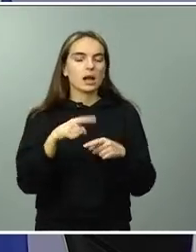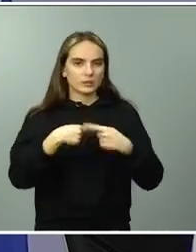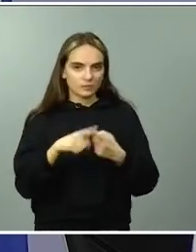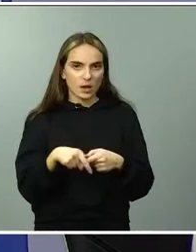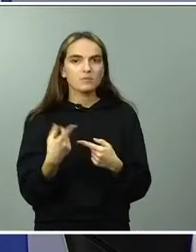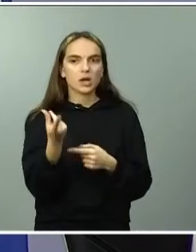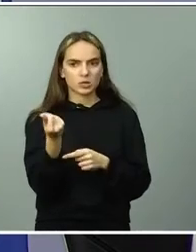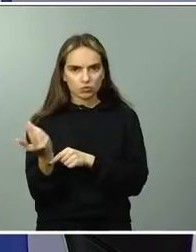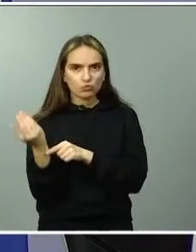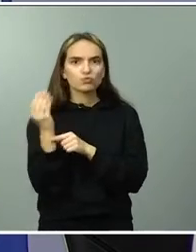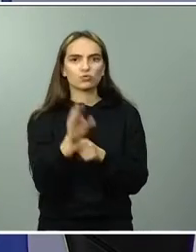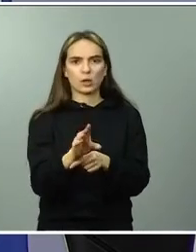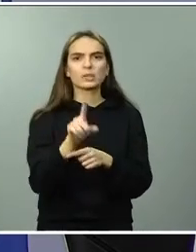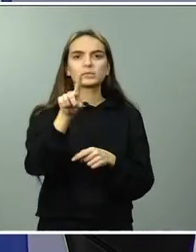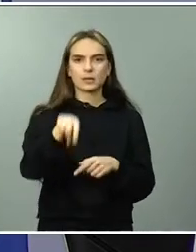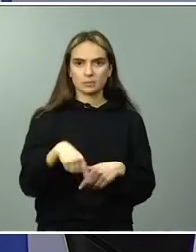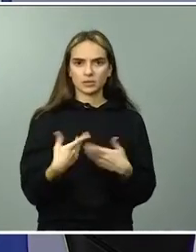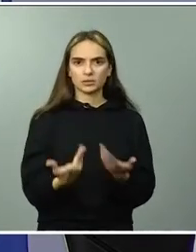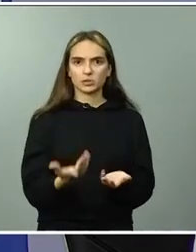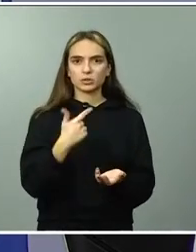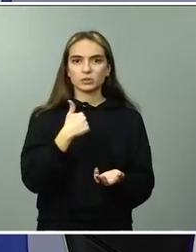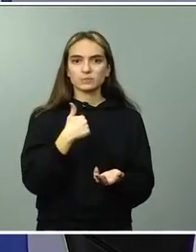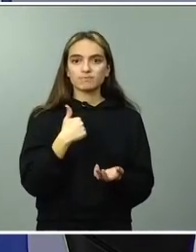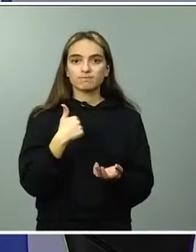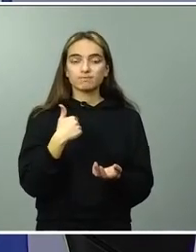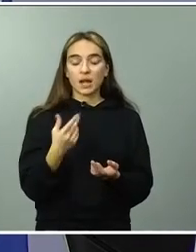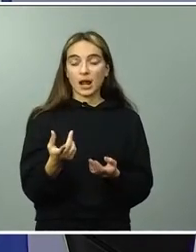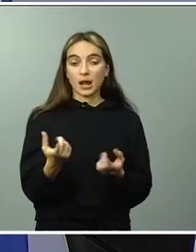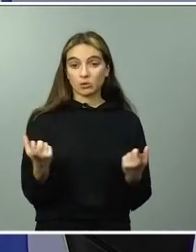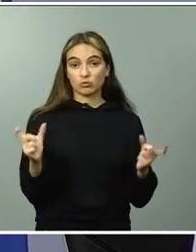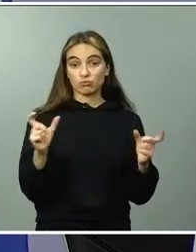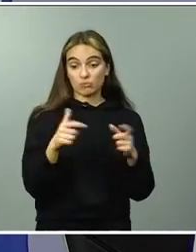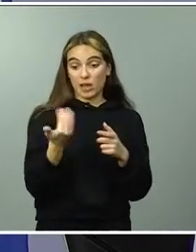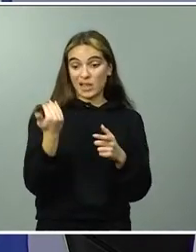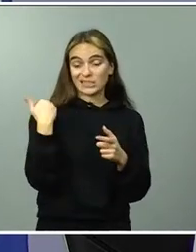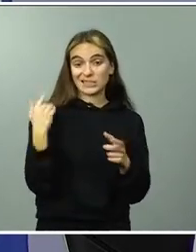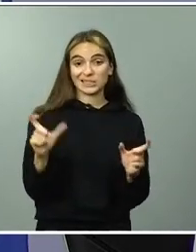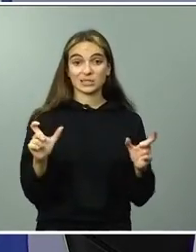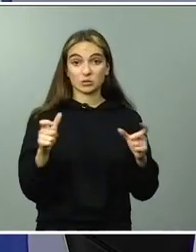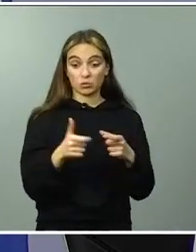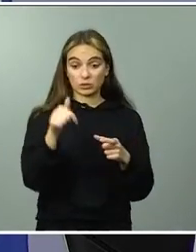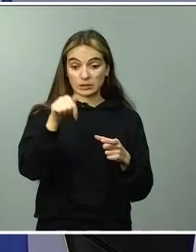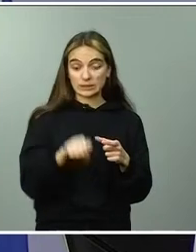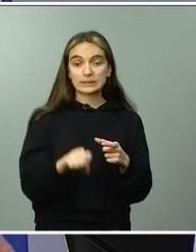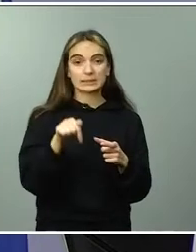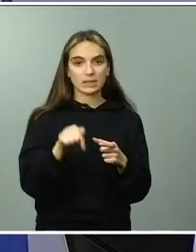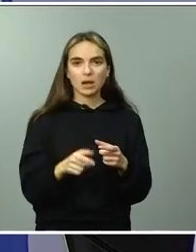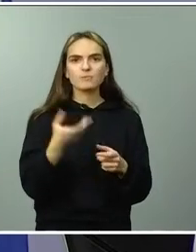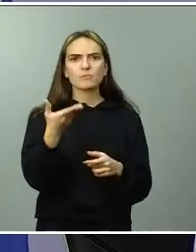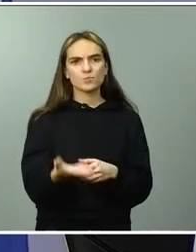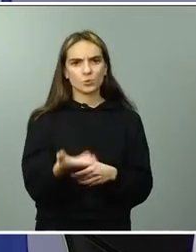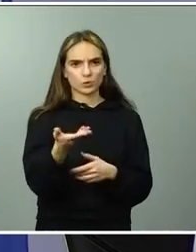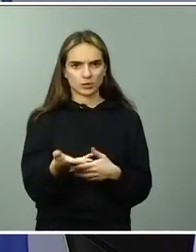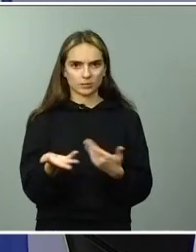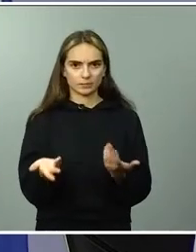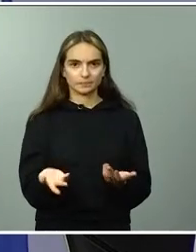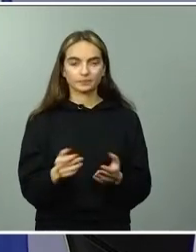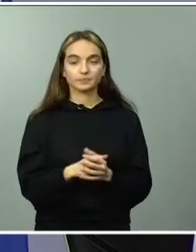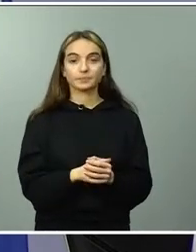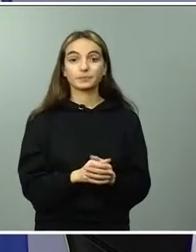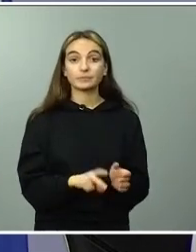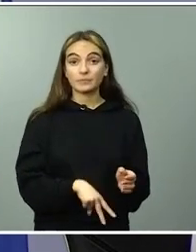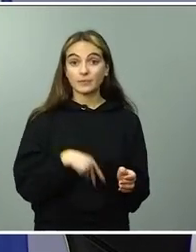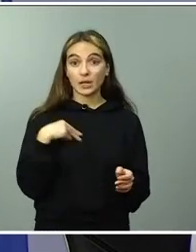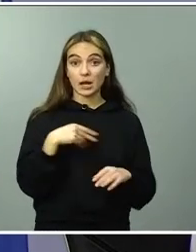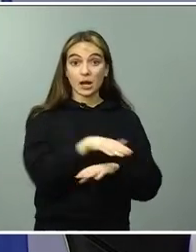fue muy importante esta reunión de ayer con el Observatorio de la Cadena Alimentaria y, en global, claro que el gobierno hace un